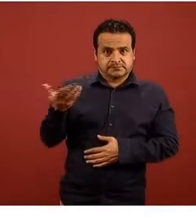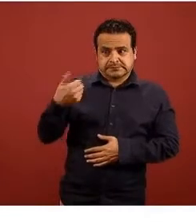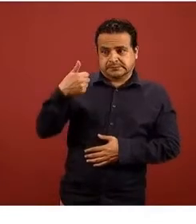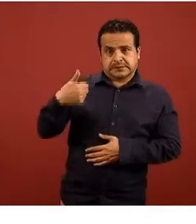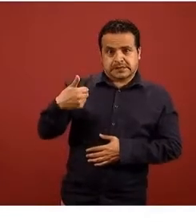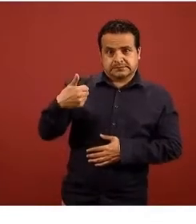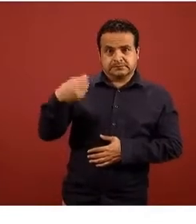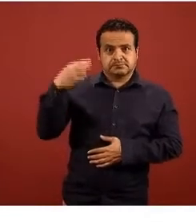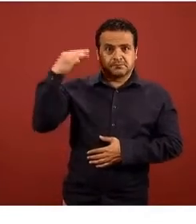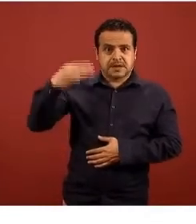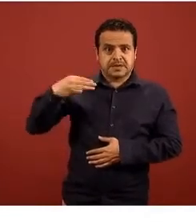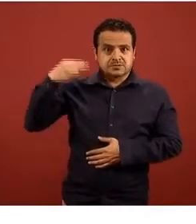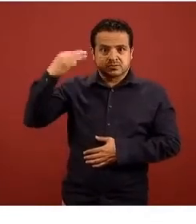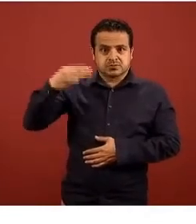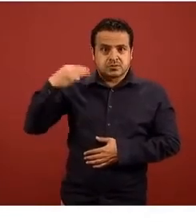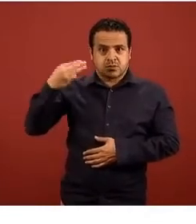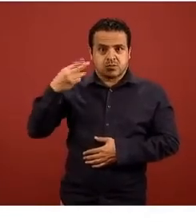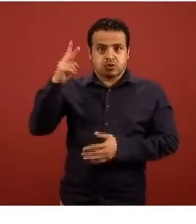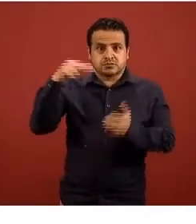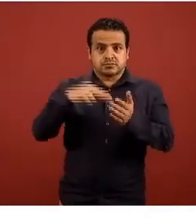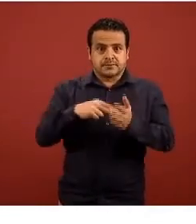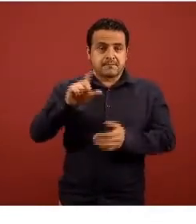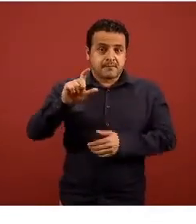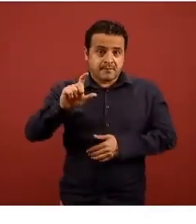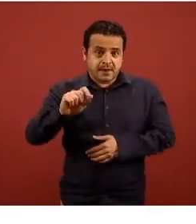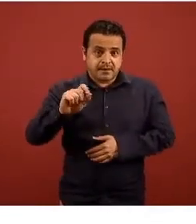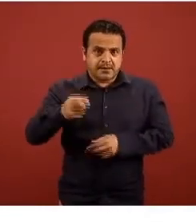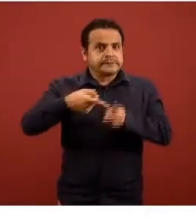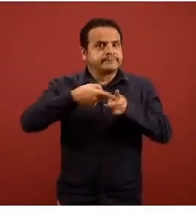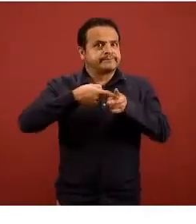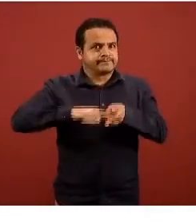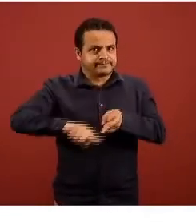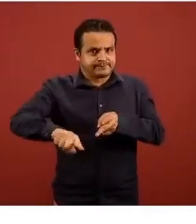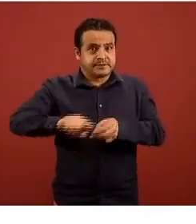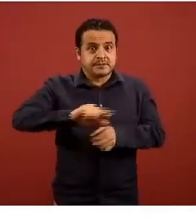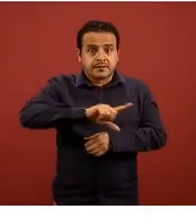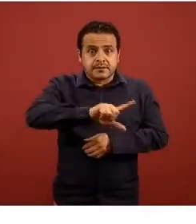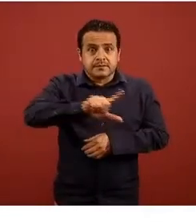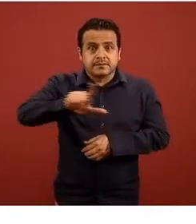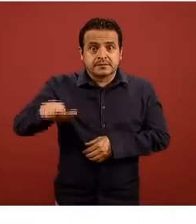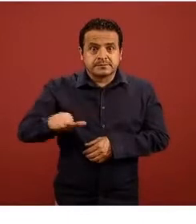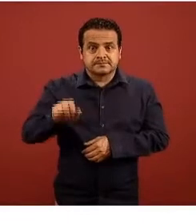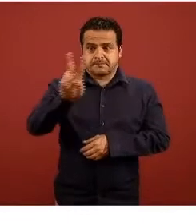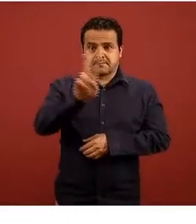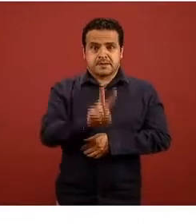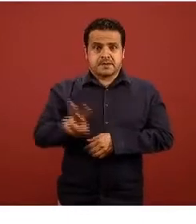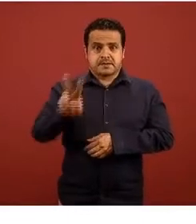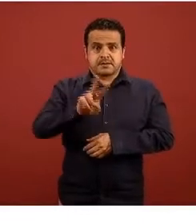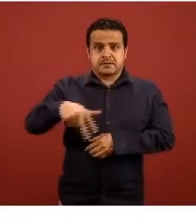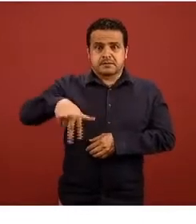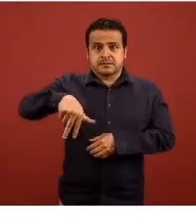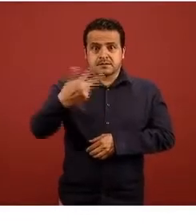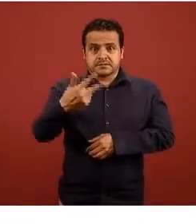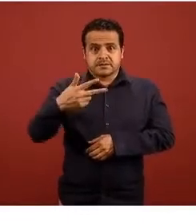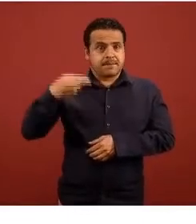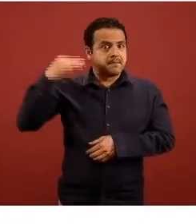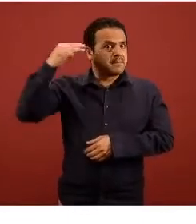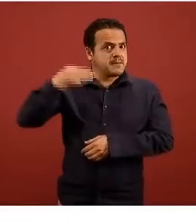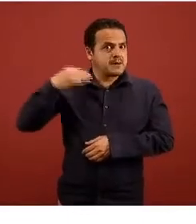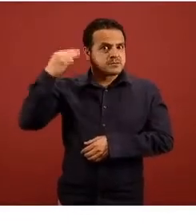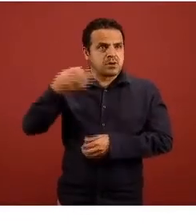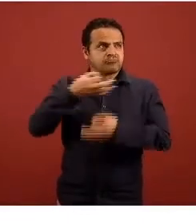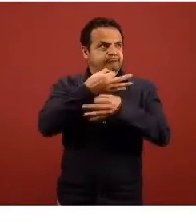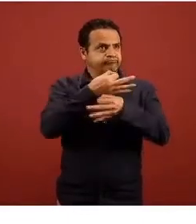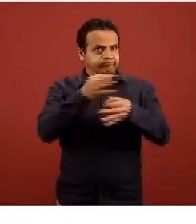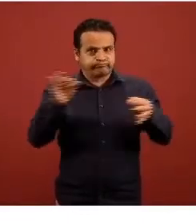está señalado pero es una fecha referencial el viernes trece de marzo hicimos un comentario especial en la